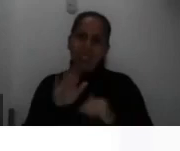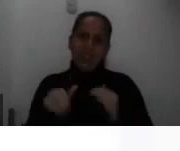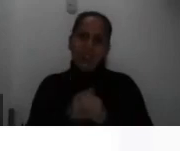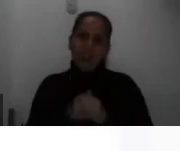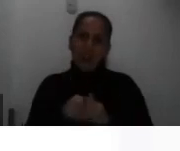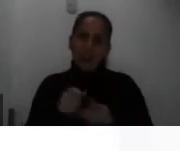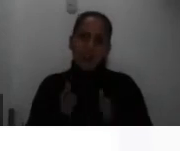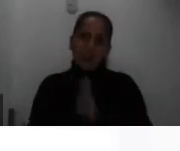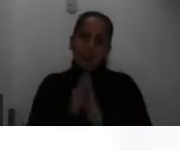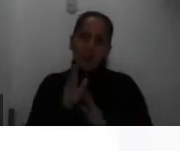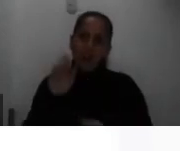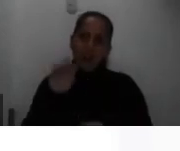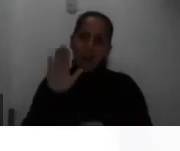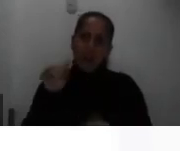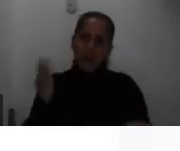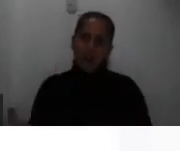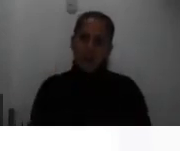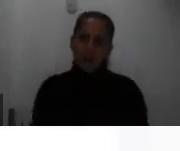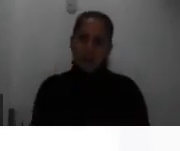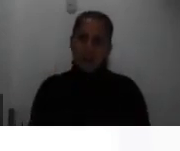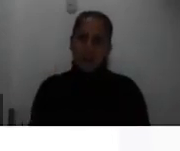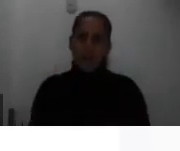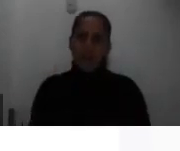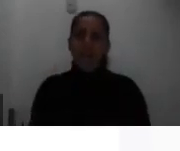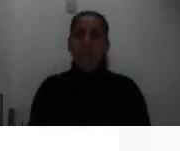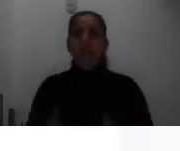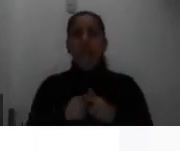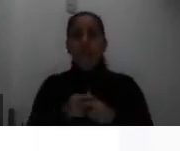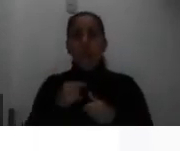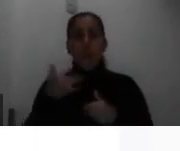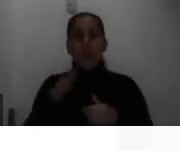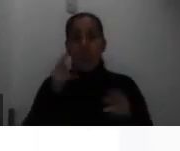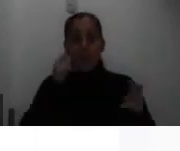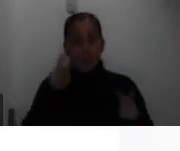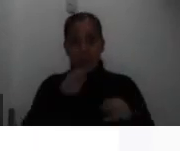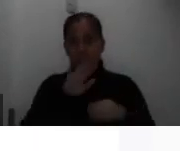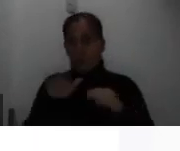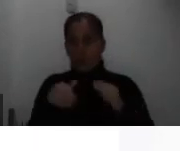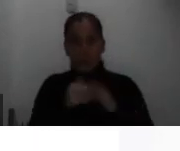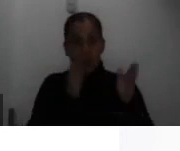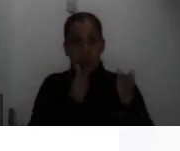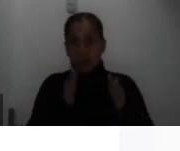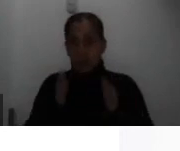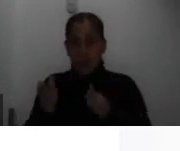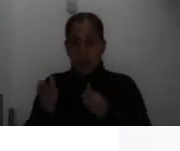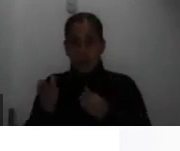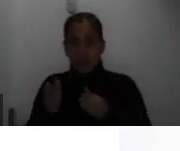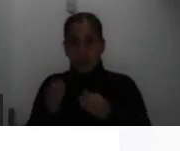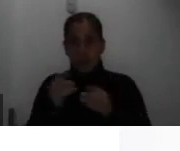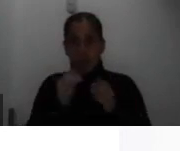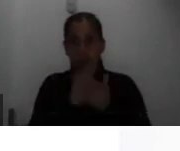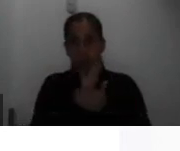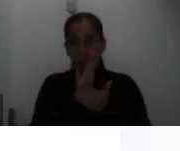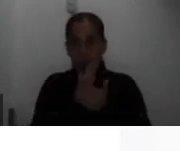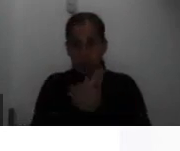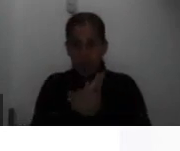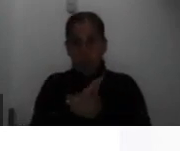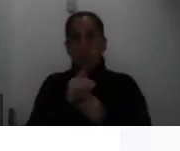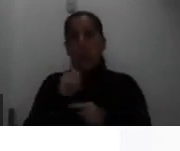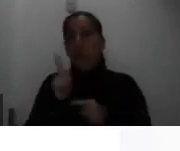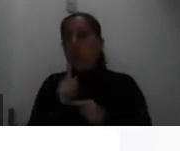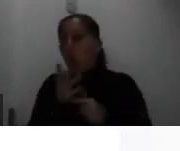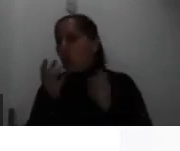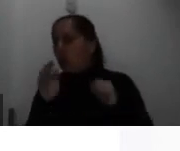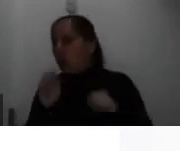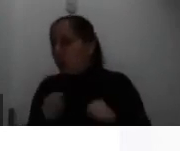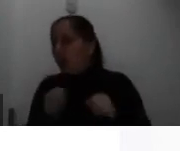entonces habiendo visto todas las secciones del formulario y habiendo explicado los diferentes documentos y donde los podemos